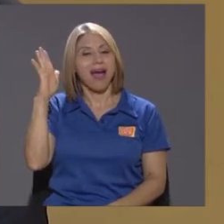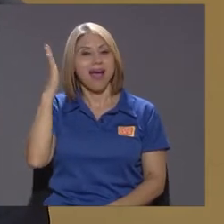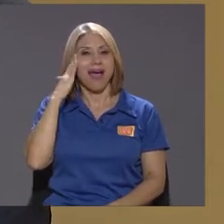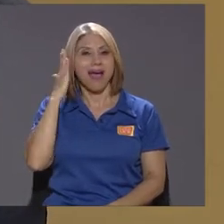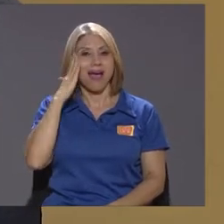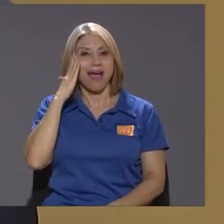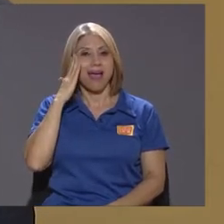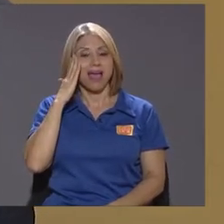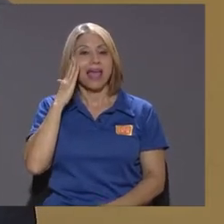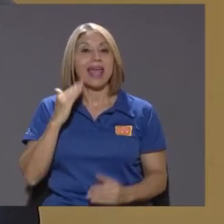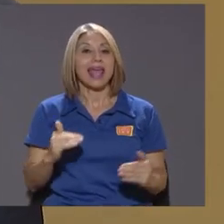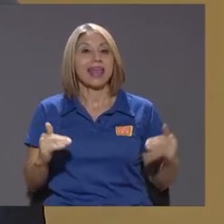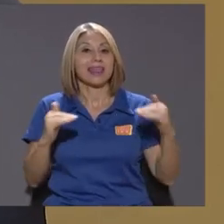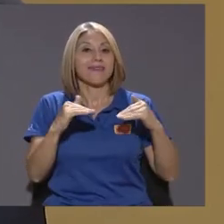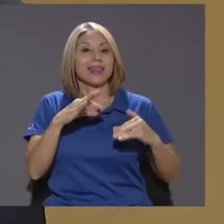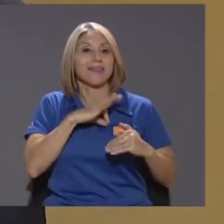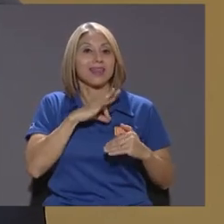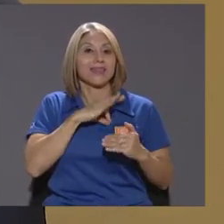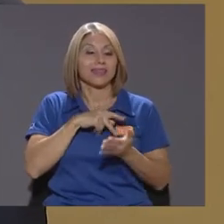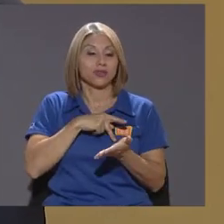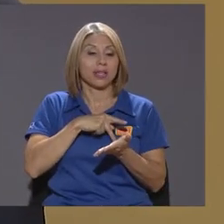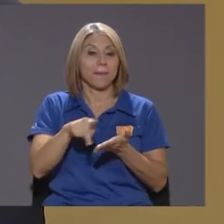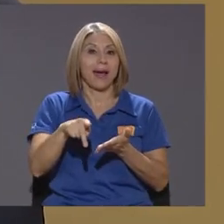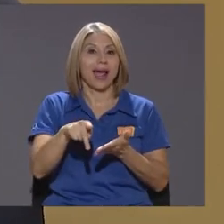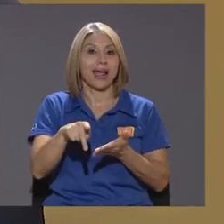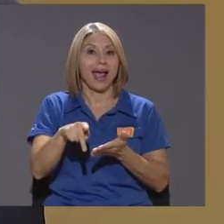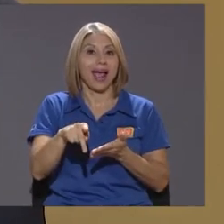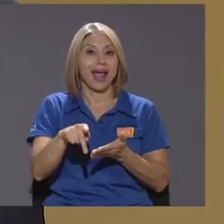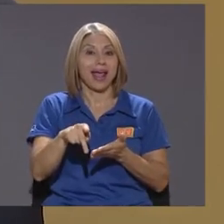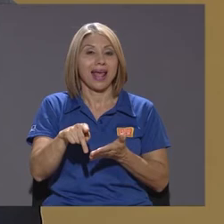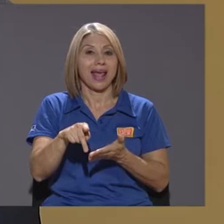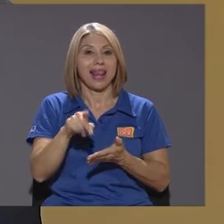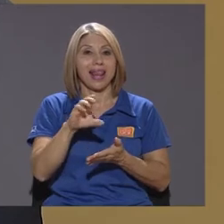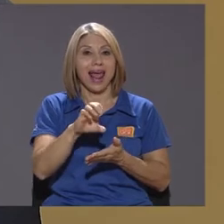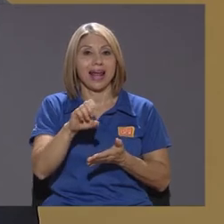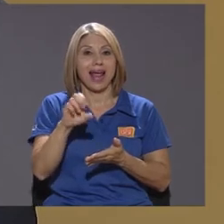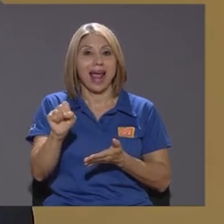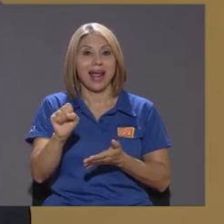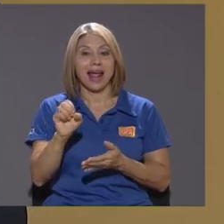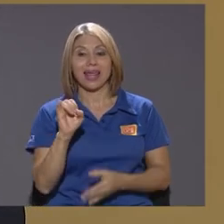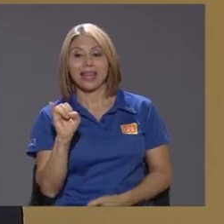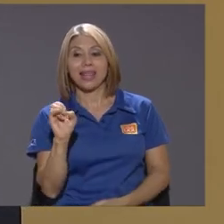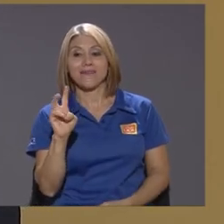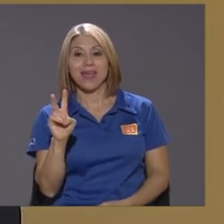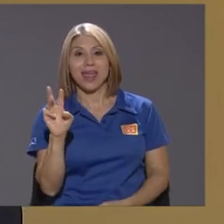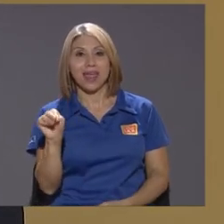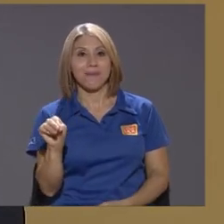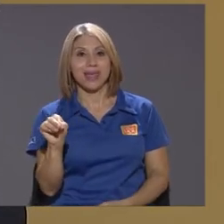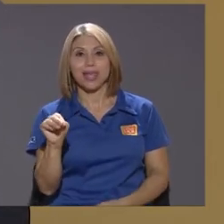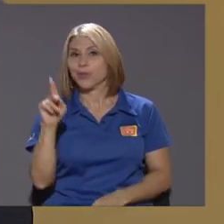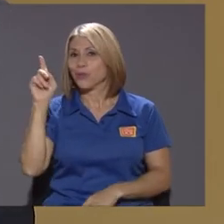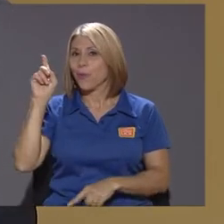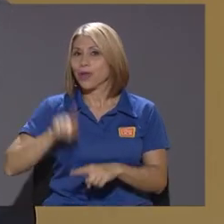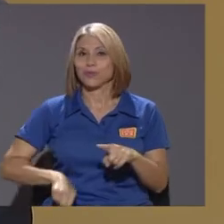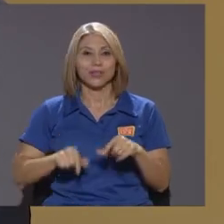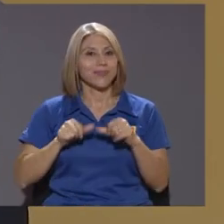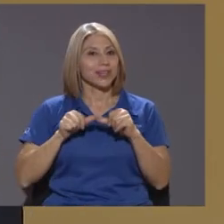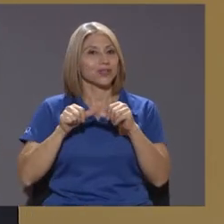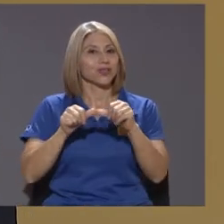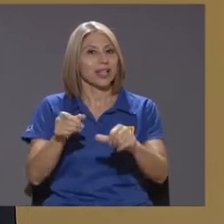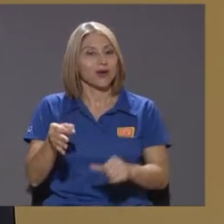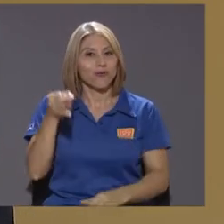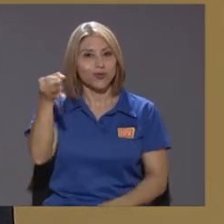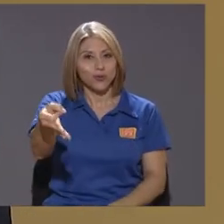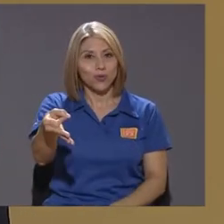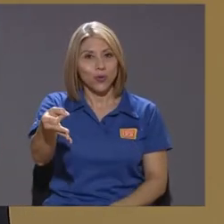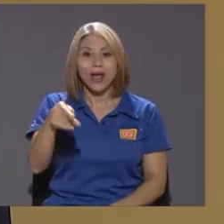nivel de beneficios que paga la institución en el fondo de pensiones en el IBM no va a ser posible sostenerlo futuro eso fue lo que motivó